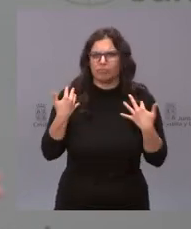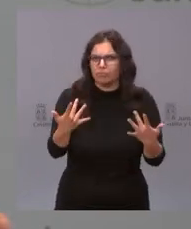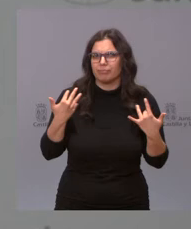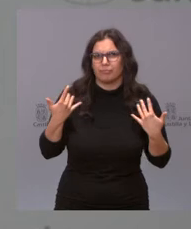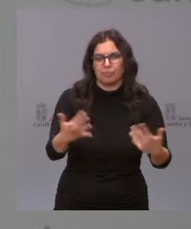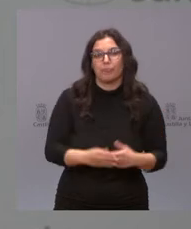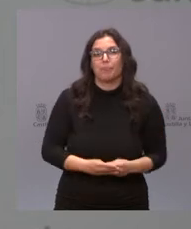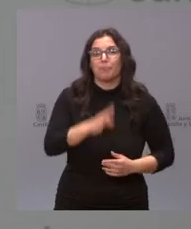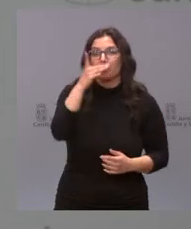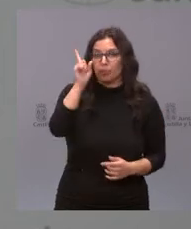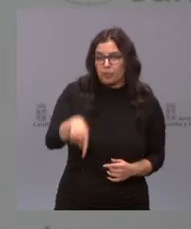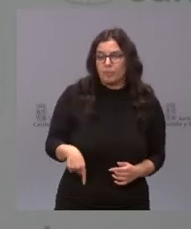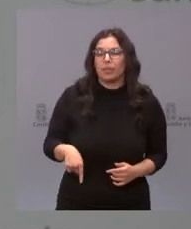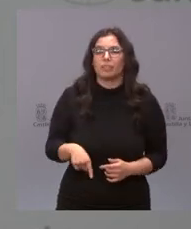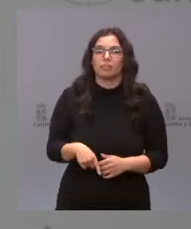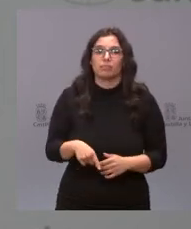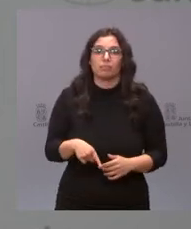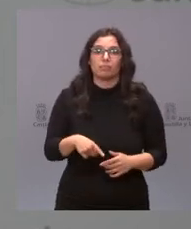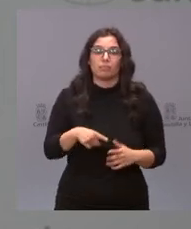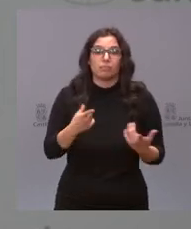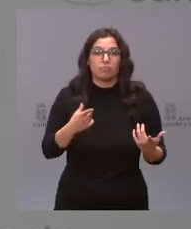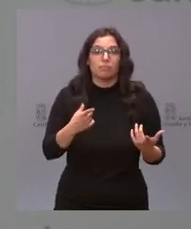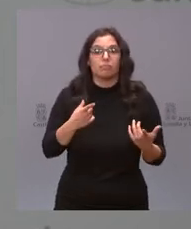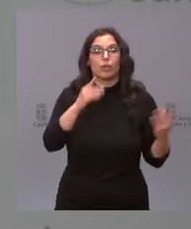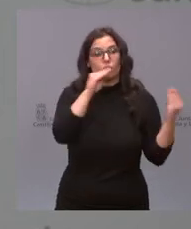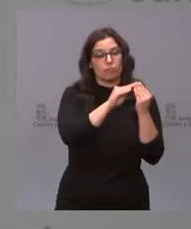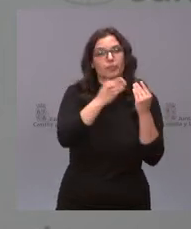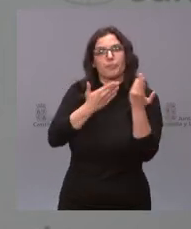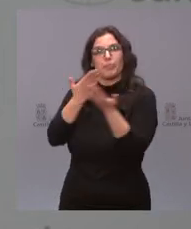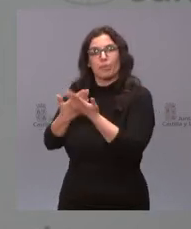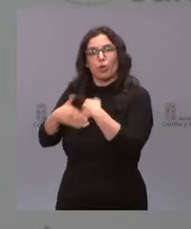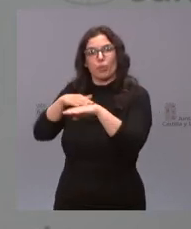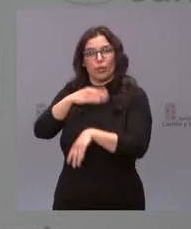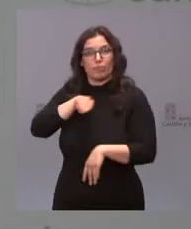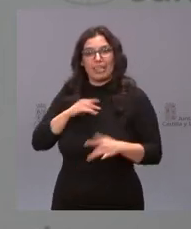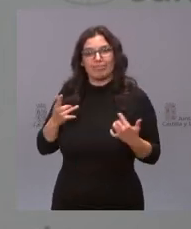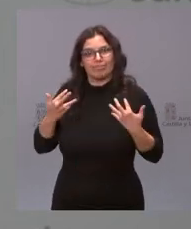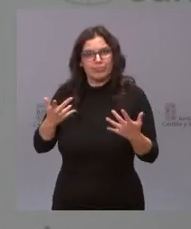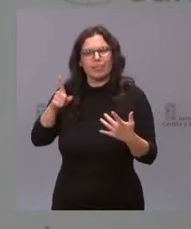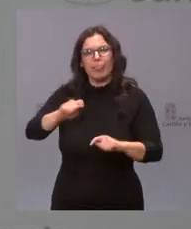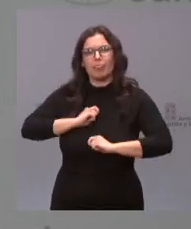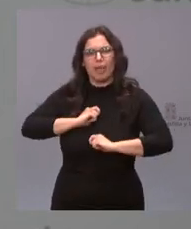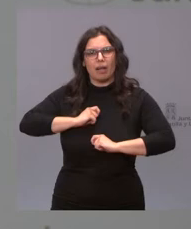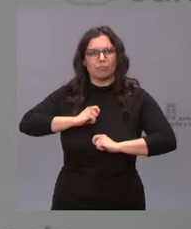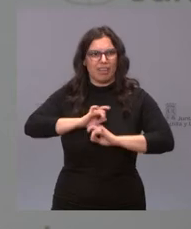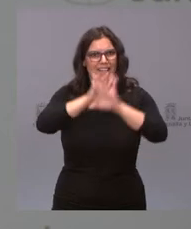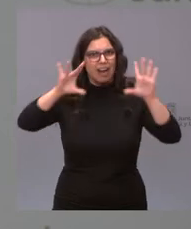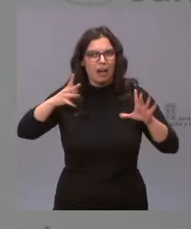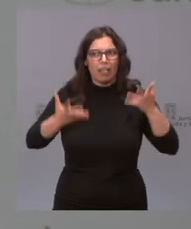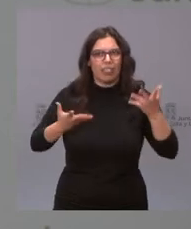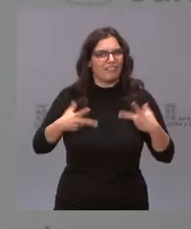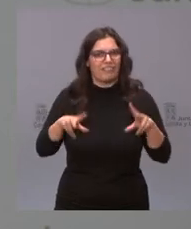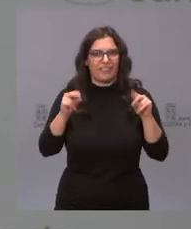eso también podemos coincidir en pedir al Gobierno de España agilidad y certidumbre para que las comunidades